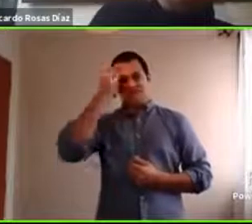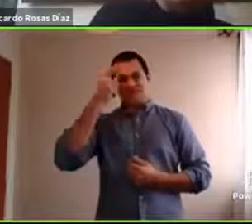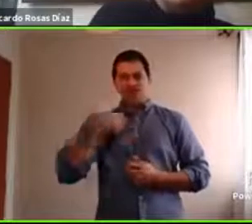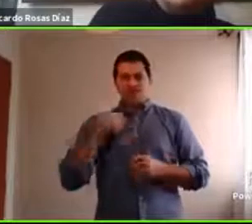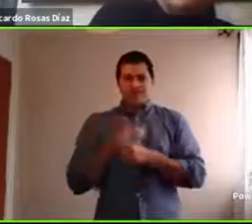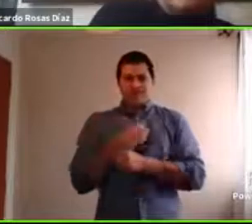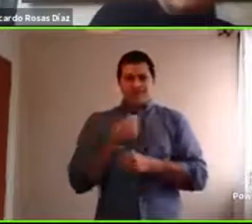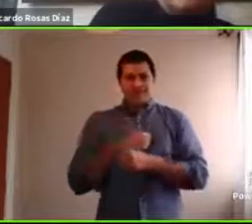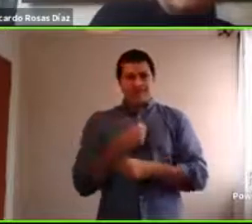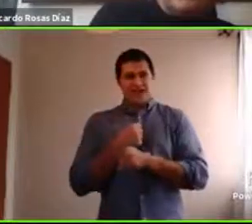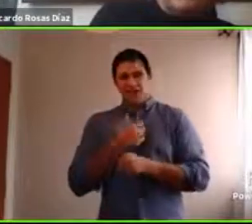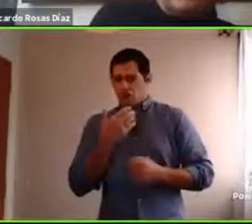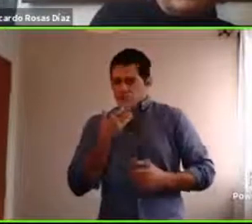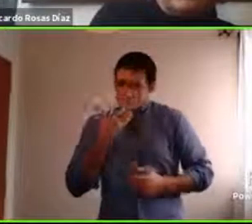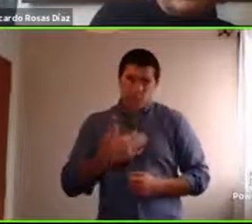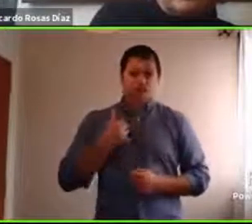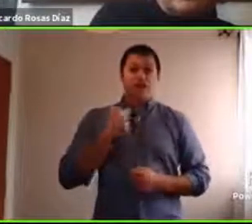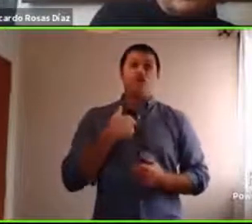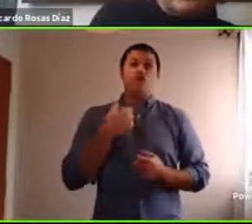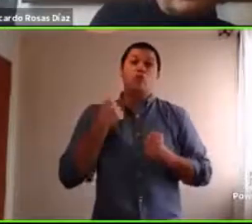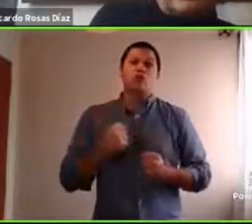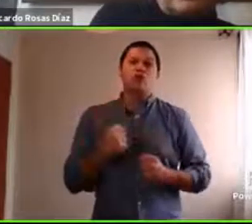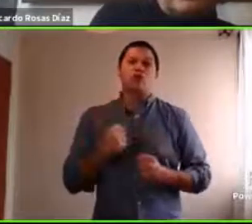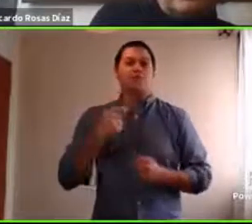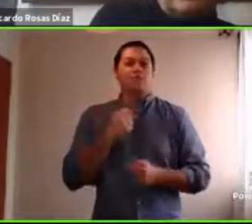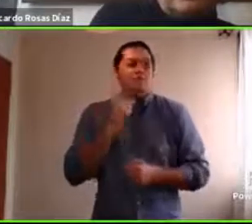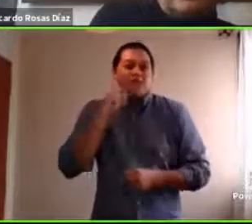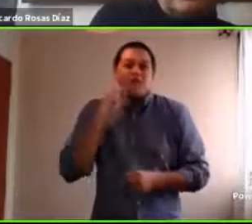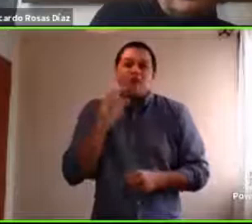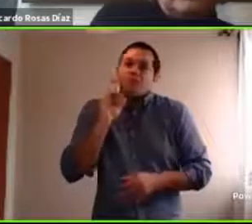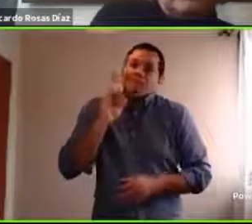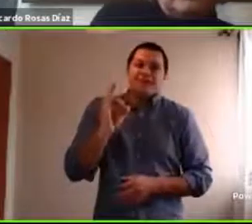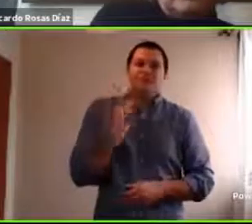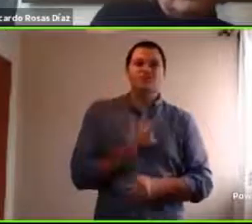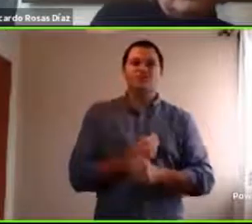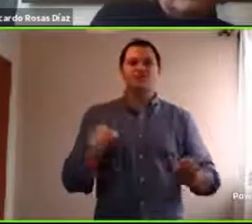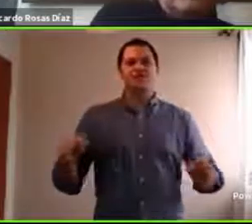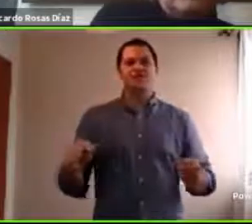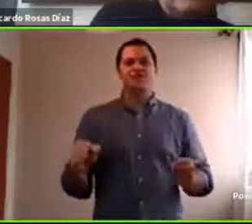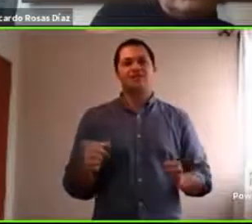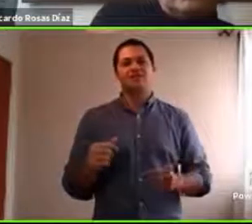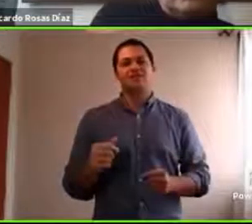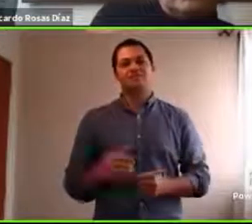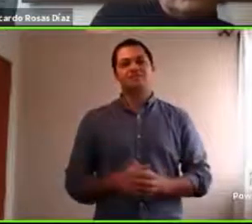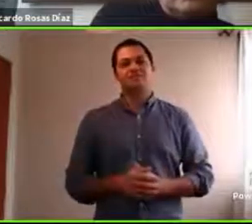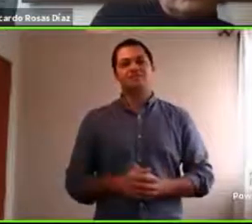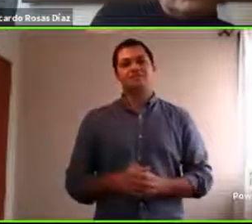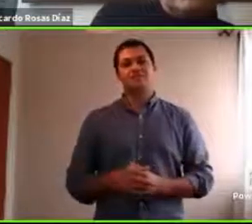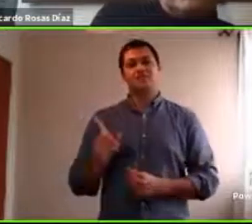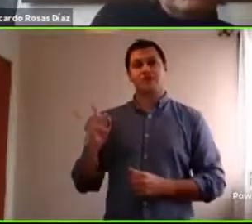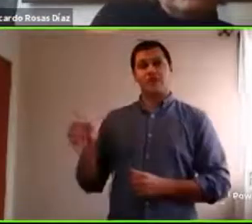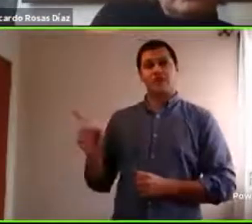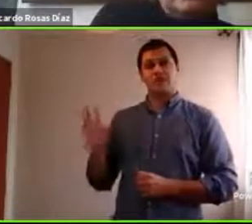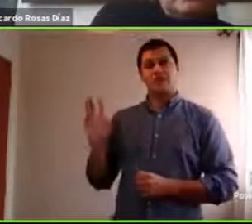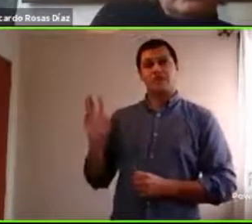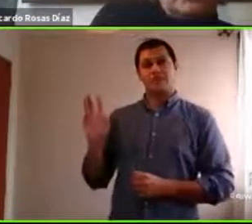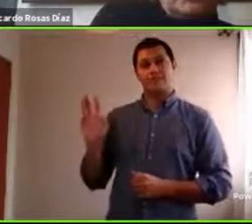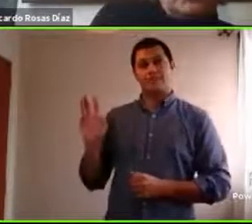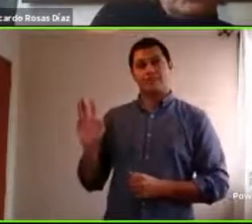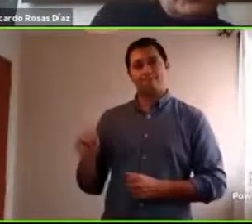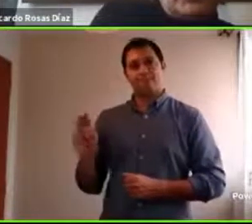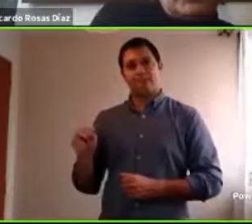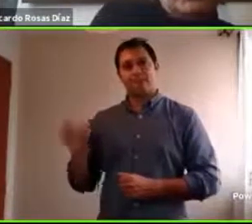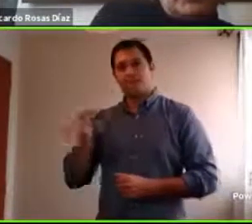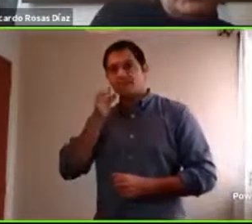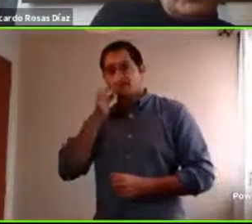no va a ser perfecta y tal vez los chicos que además ella termina de trabajar después de 8 horas y tiene que ver qué fue lo que los chicos pudieron resolver